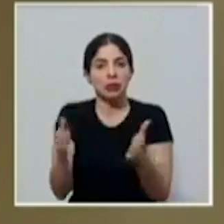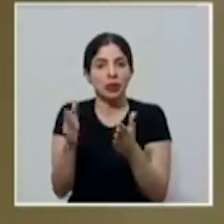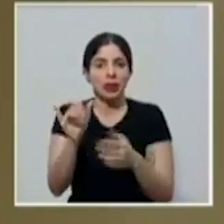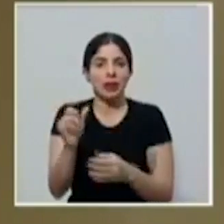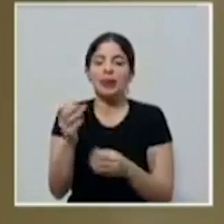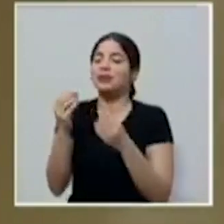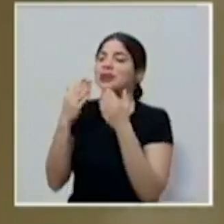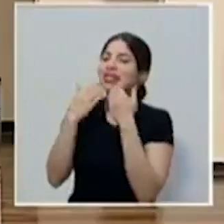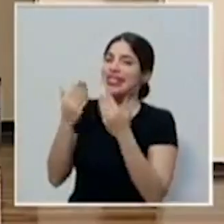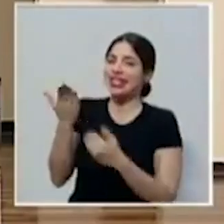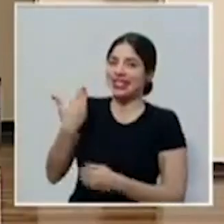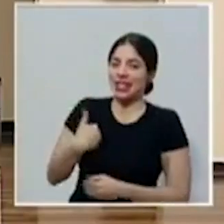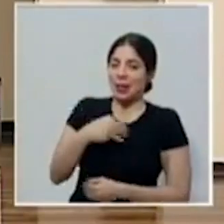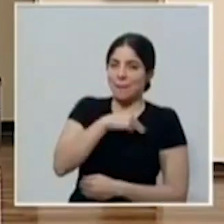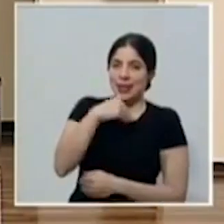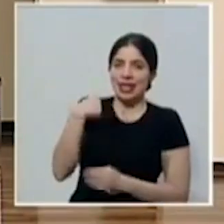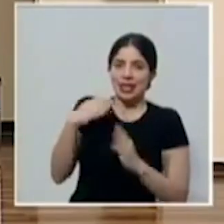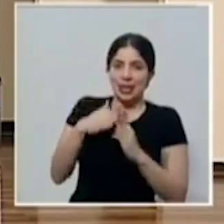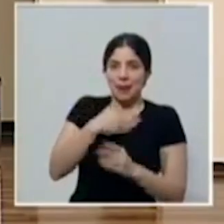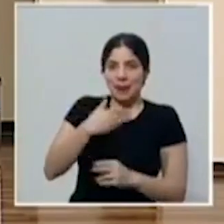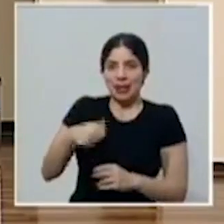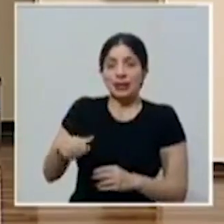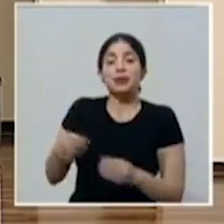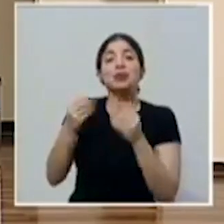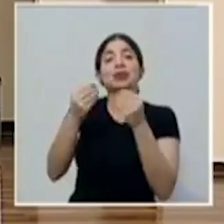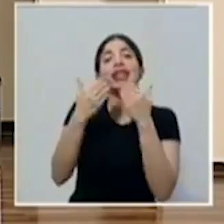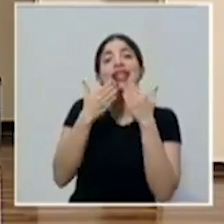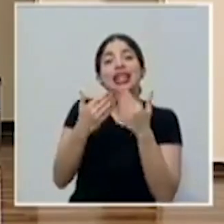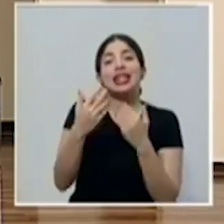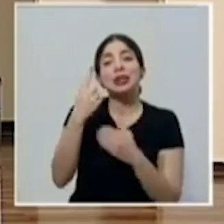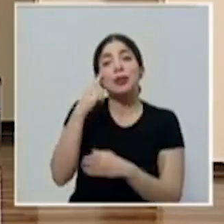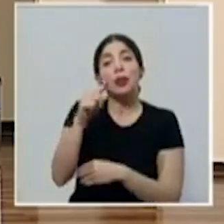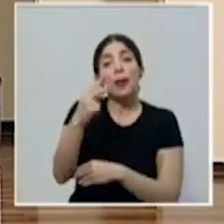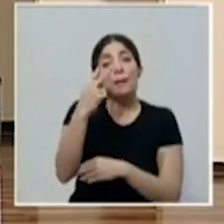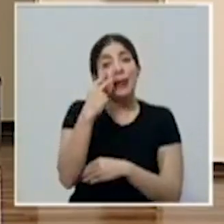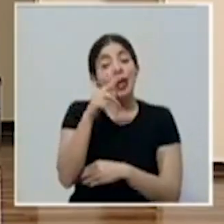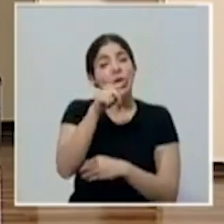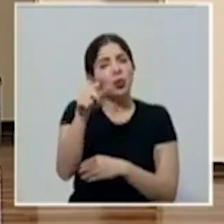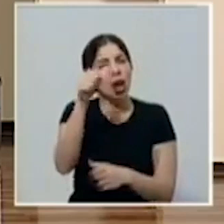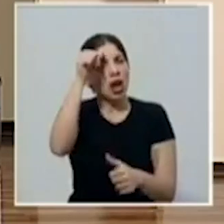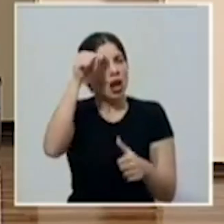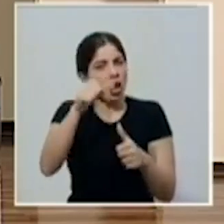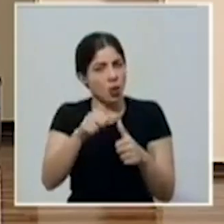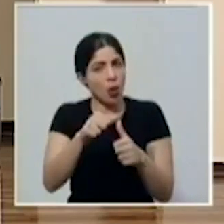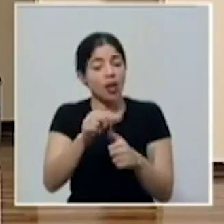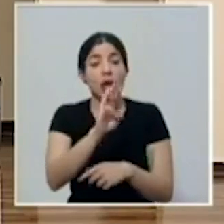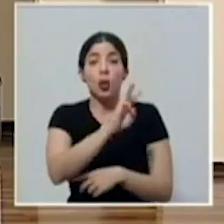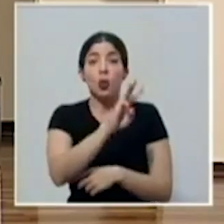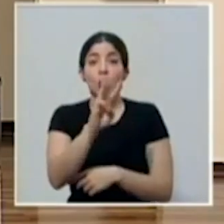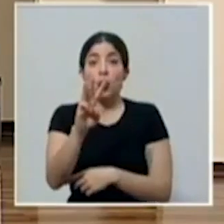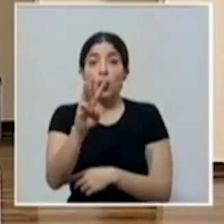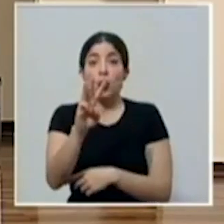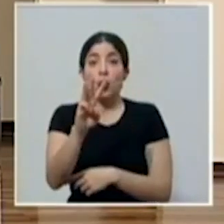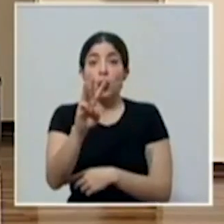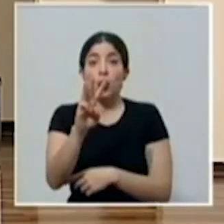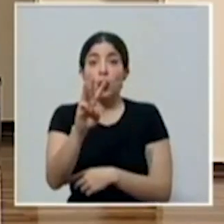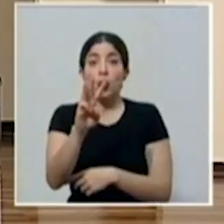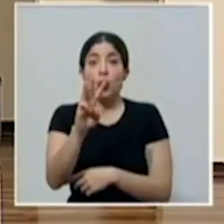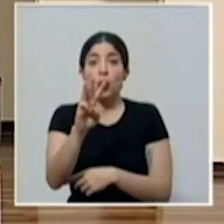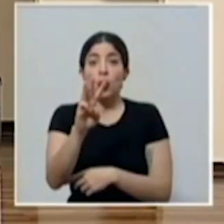Muchísimas gracias al señor Ministro de la Presidencia. Muchas gracias a usted por su sintonía y recordarles el sitio web para hacer